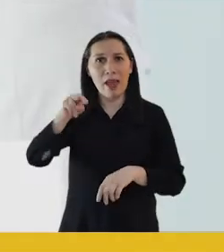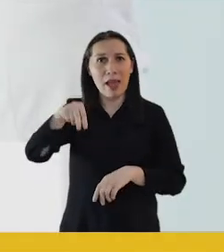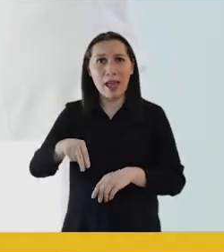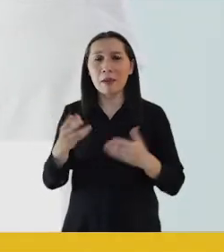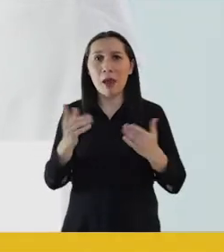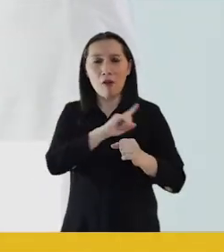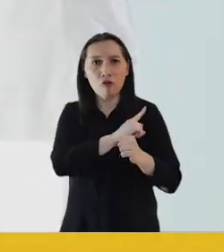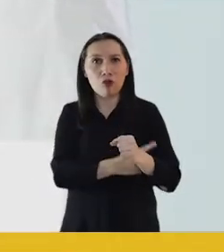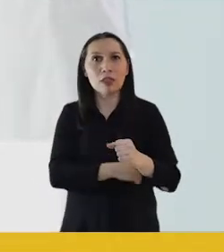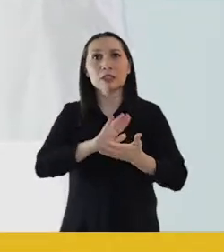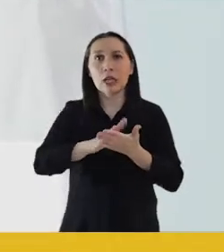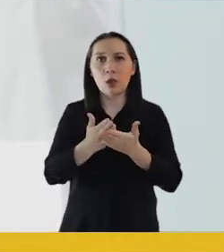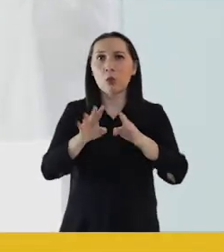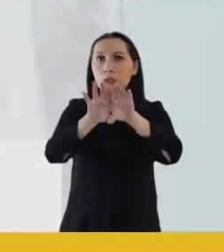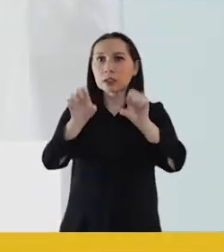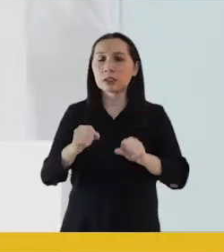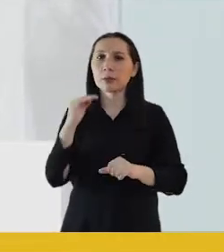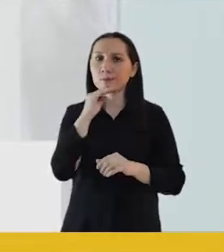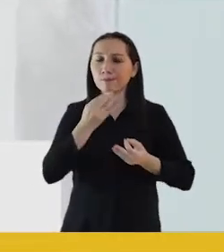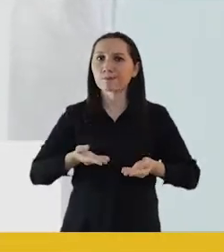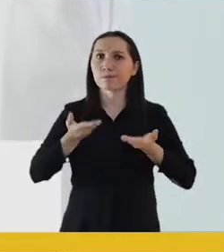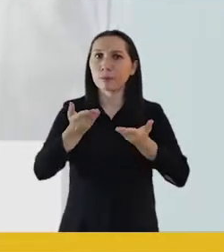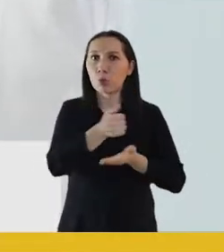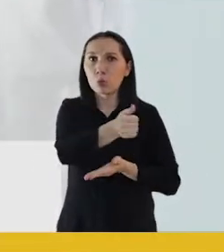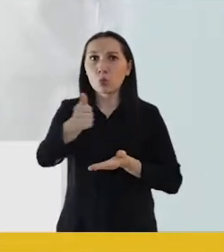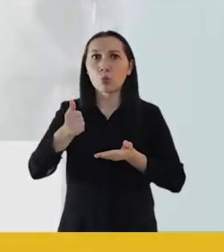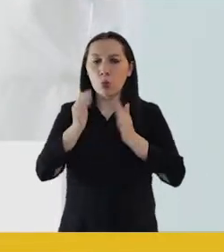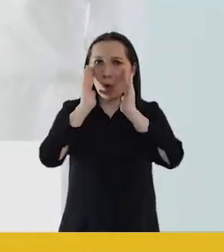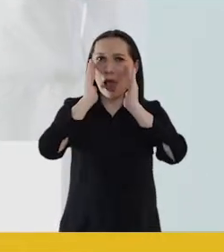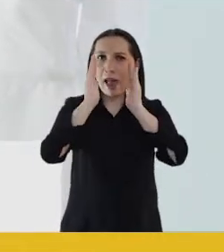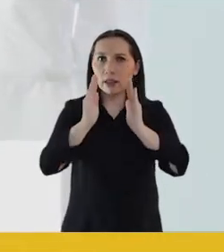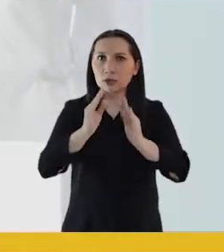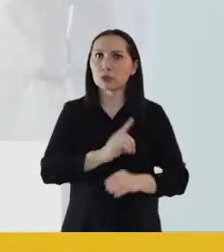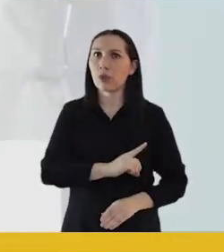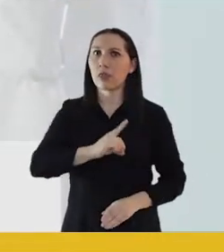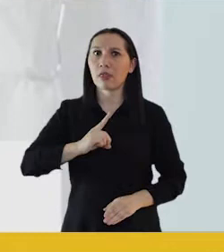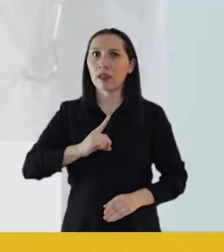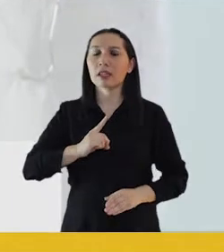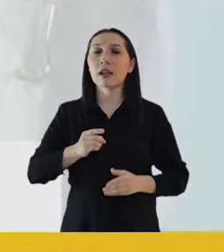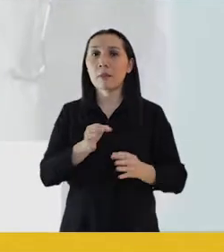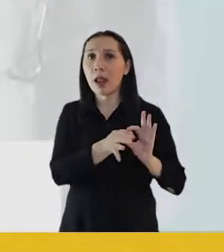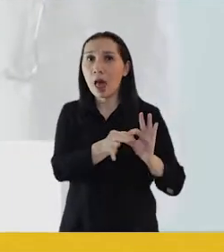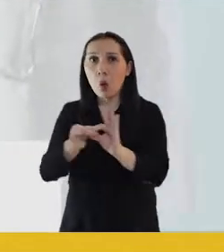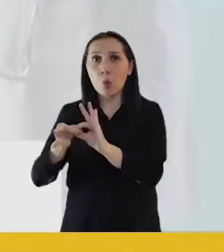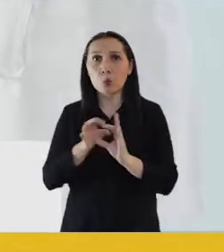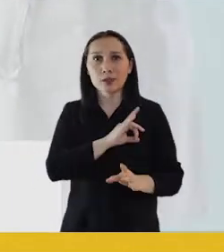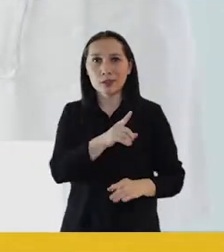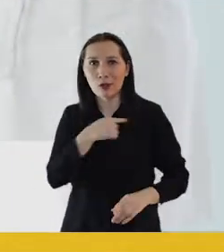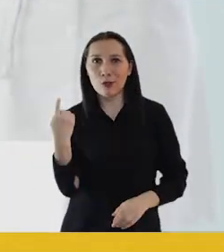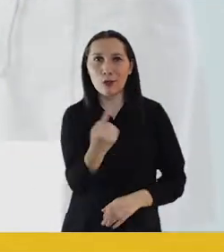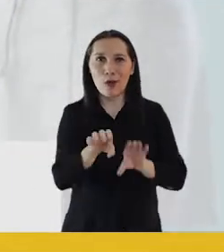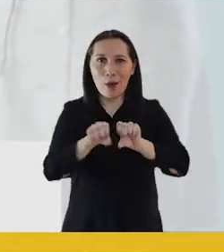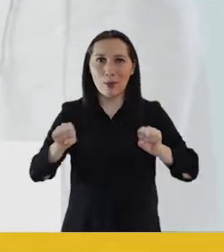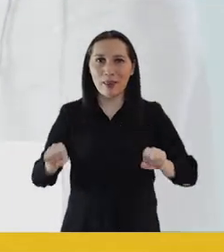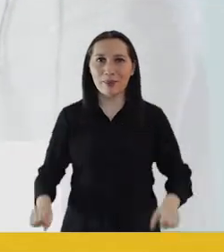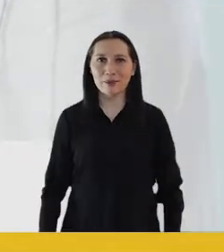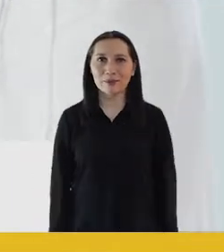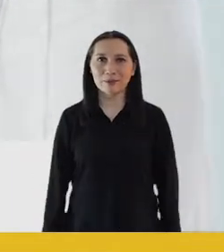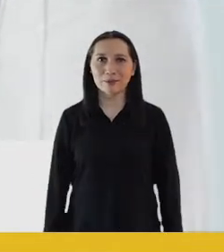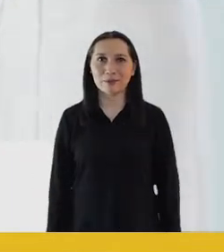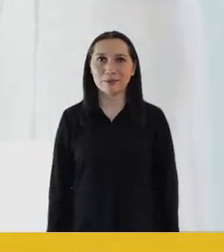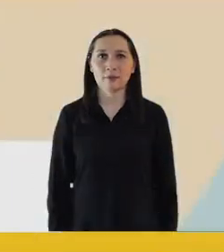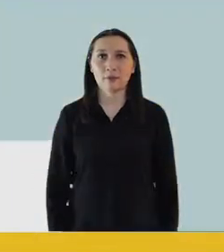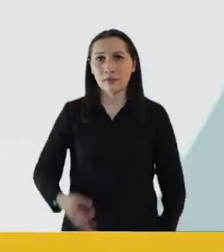fortalecer nuestra salud para que haya un sistema más oportuno y donde todas reciban una atención digna. Para unir a Chile, estamos de acuerdo.